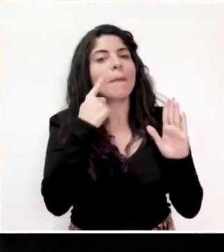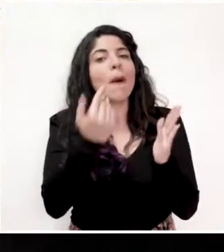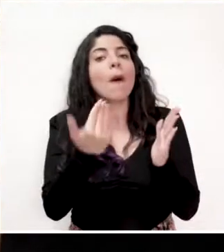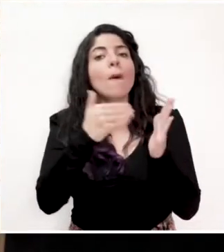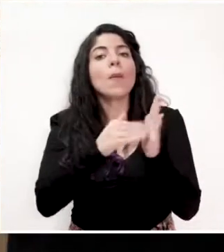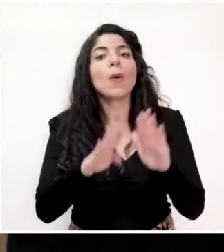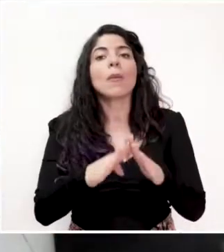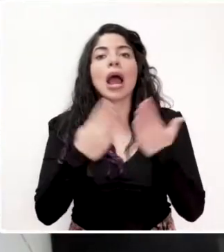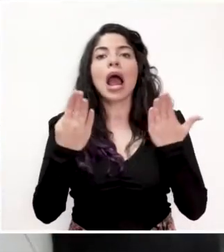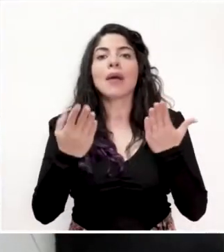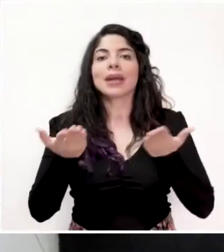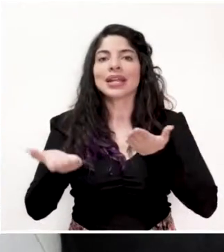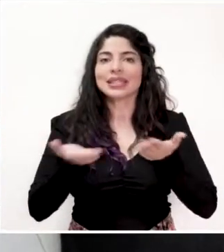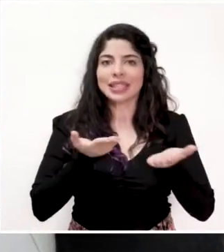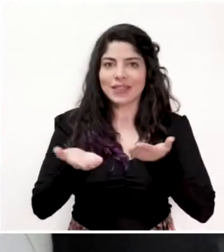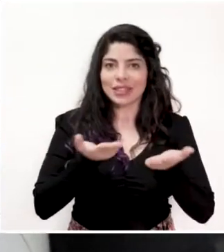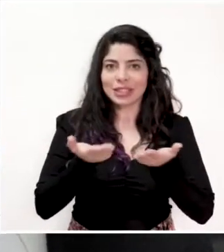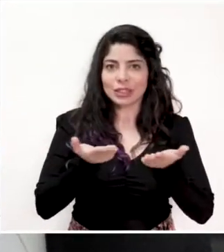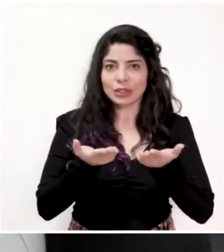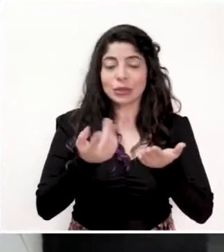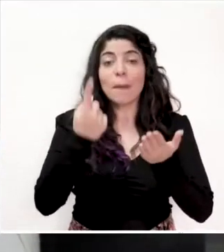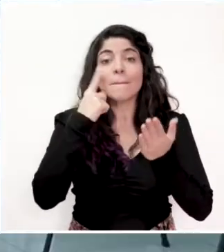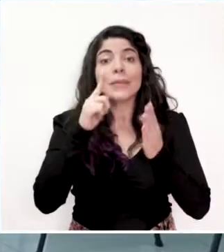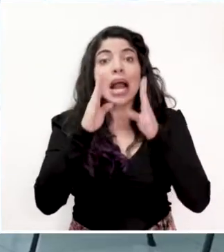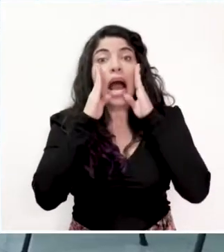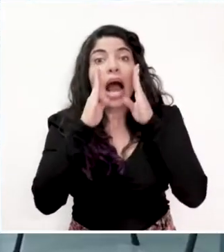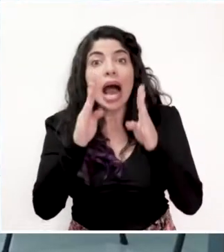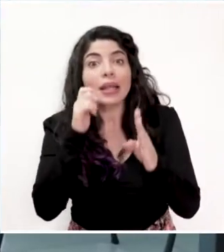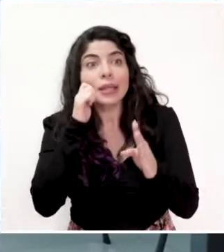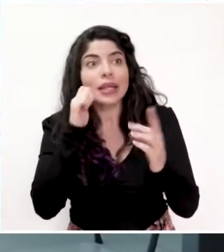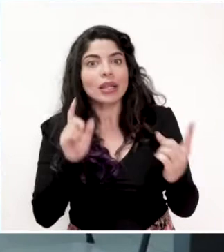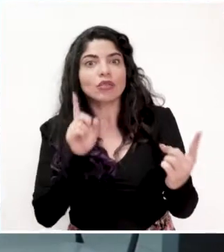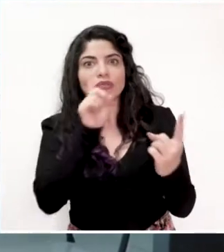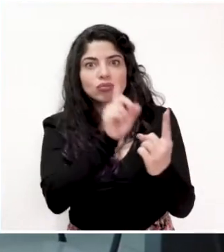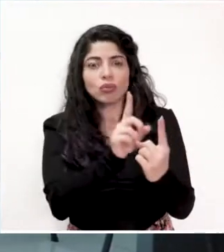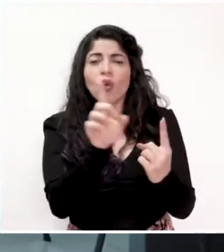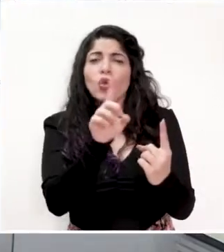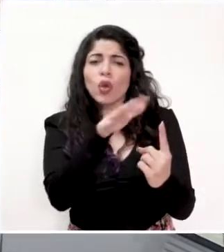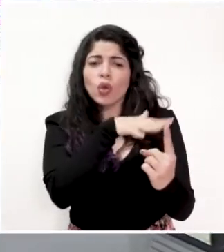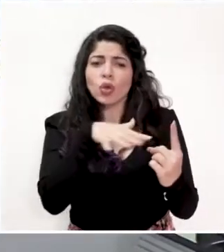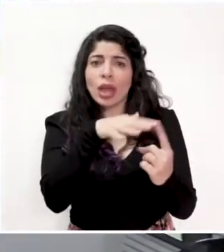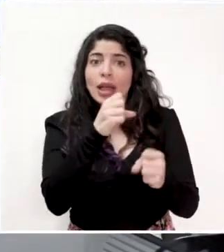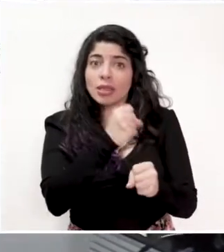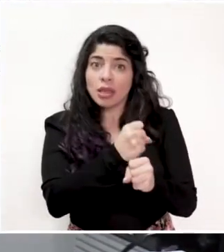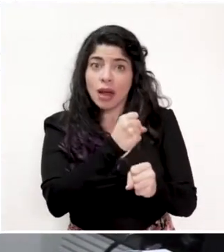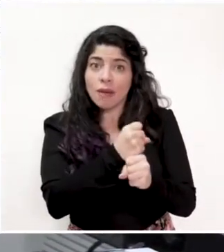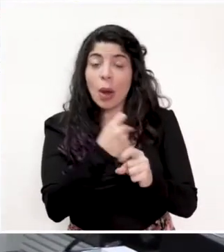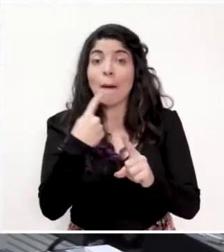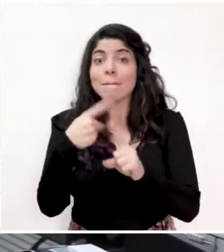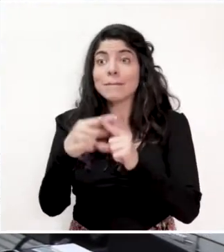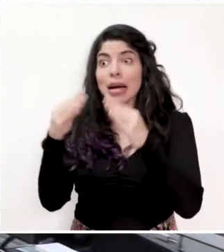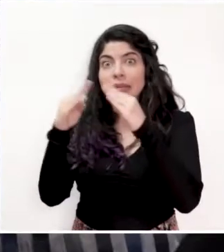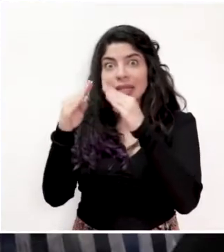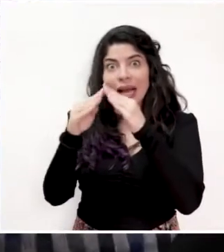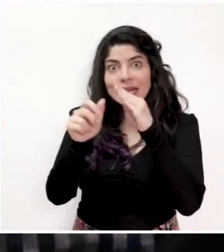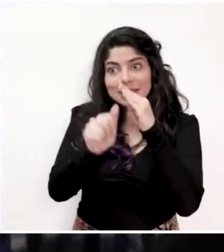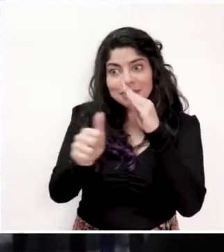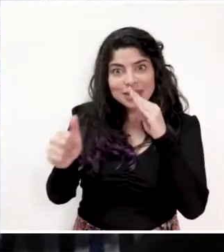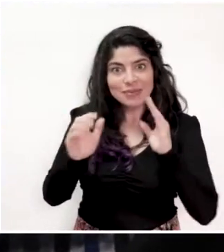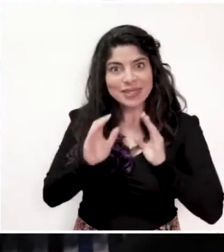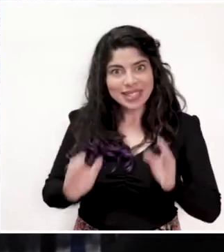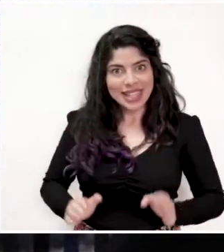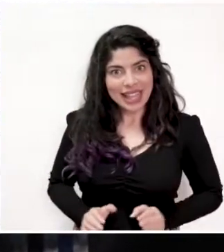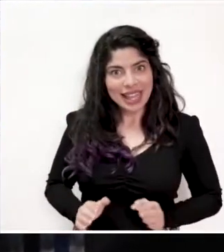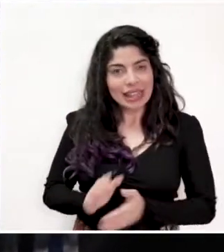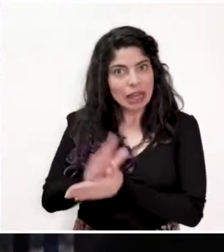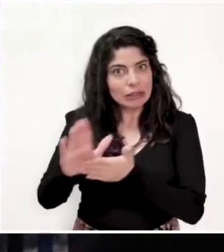protocolo de reapertura para el sector de servicios, para la atención presencial, tanto en los lugares de trabajo como en el domicilio